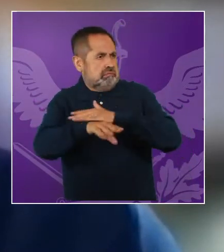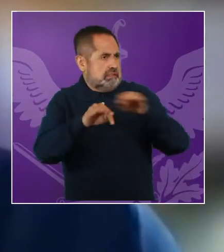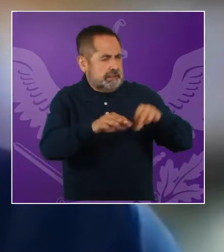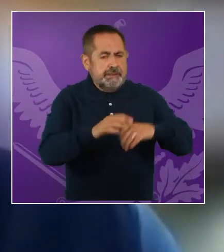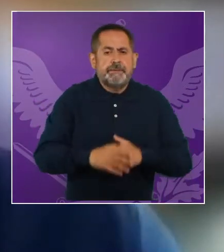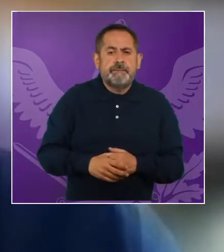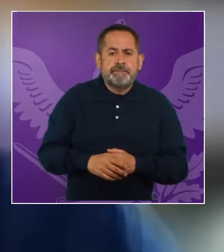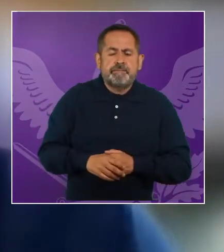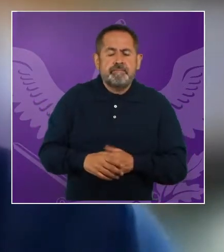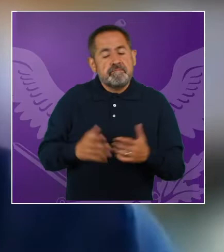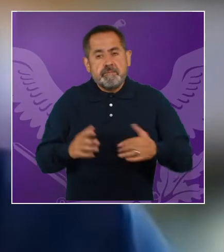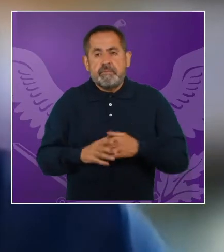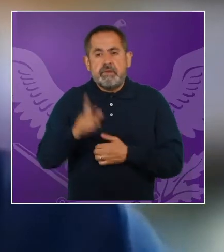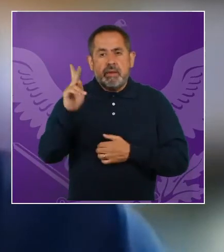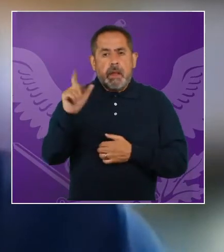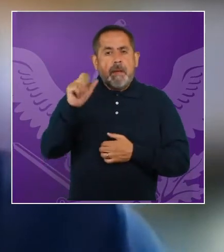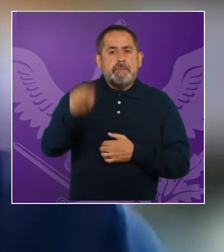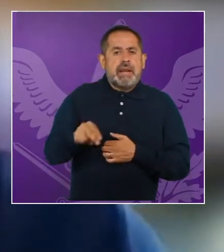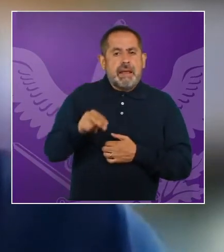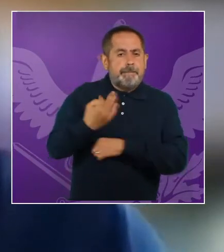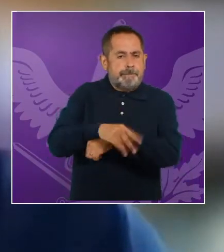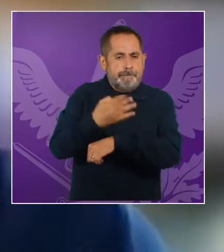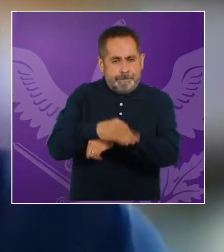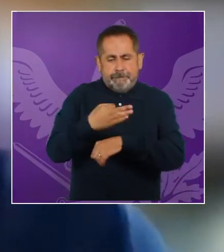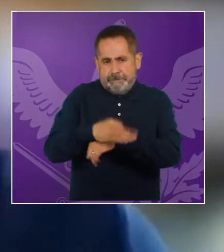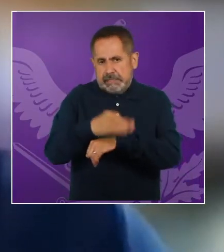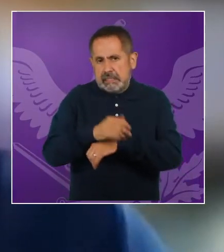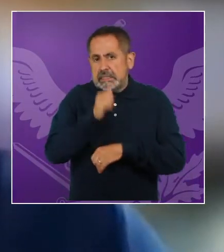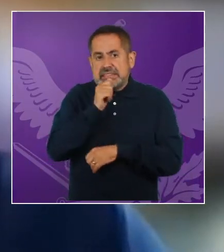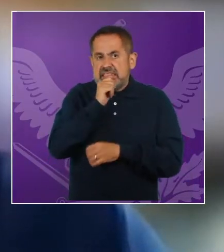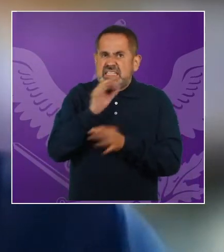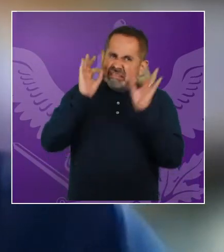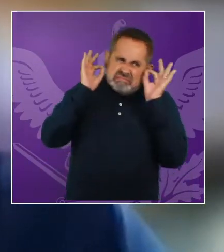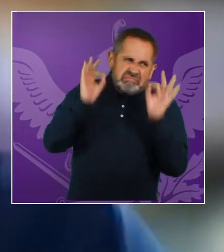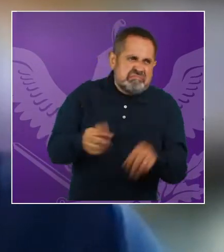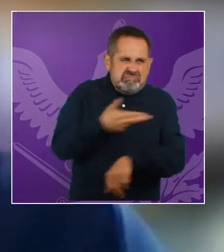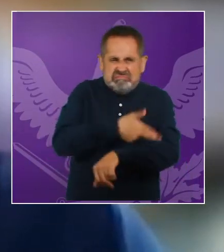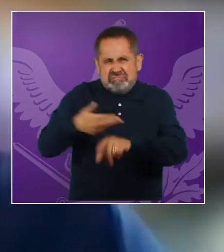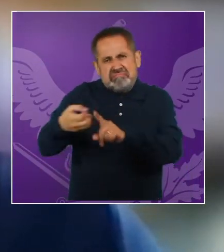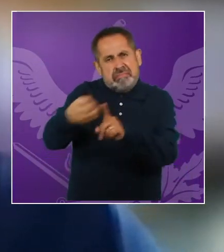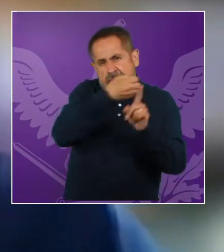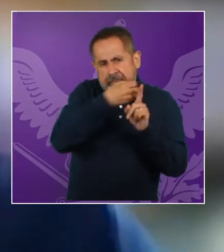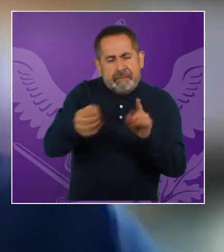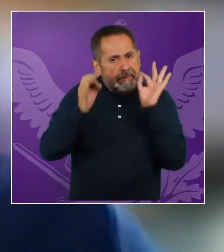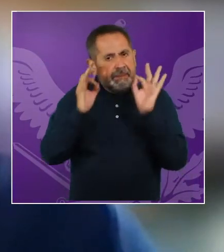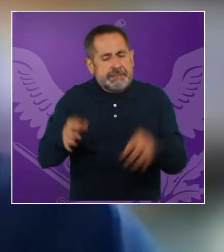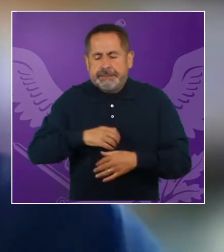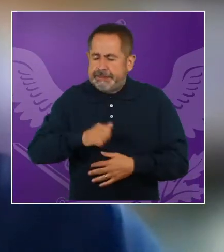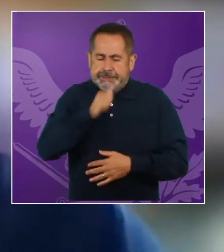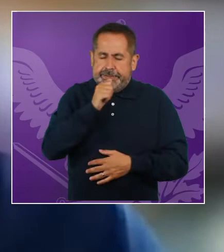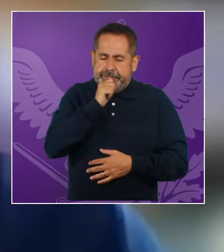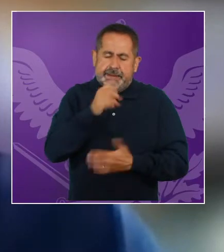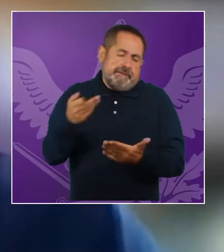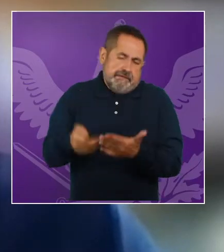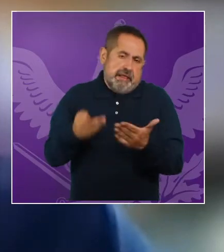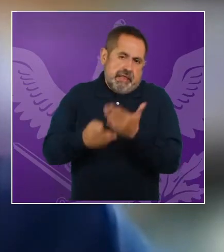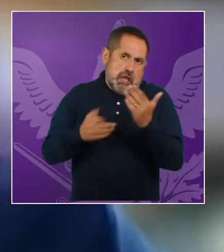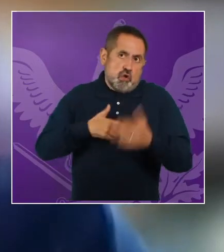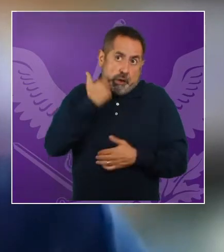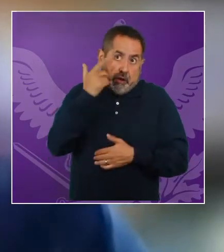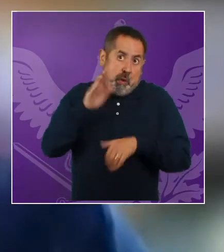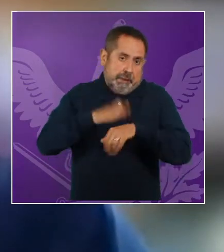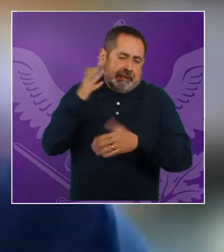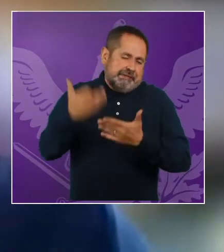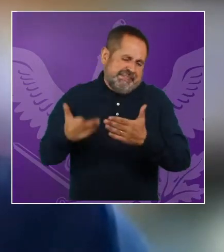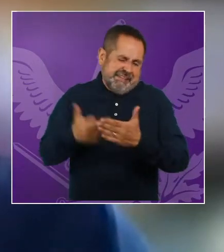este sector. Con respecto al plan piloto, todavía no ha tenido un impacto como, como habíamos